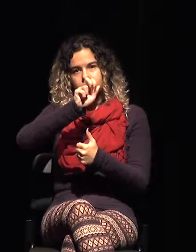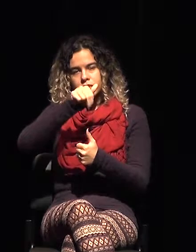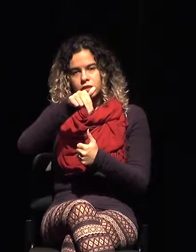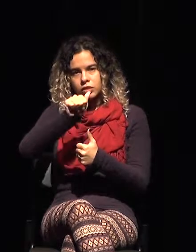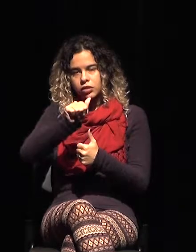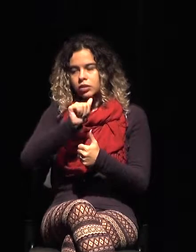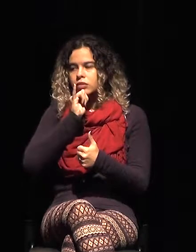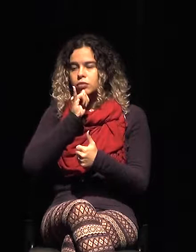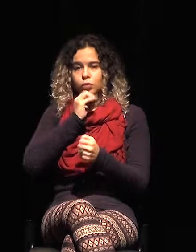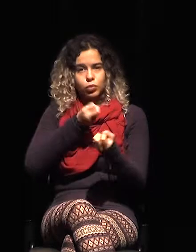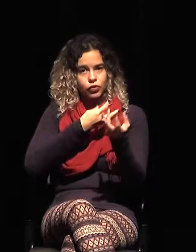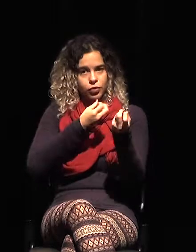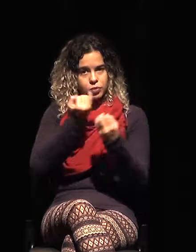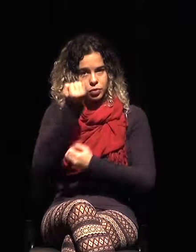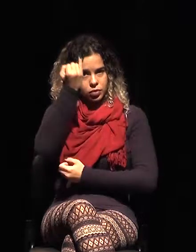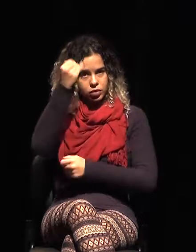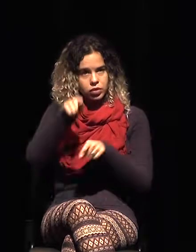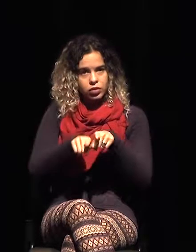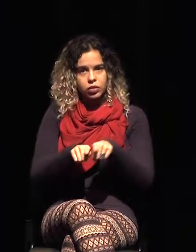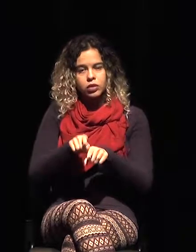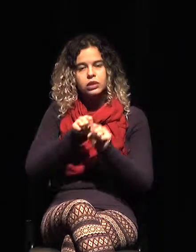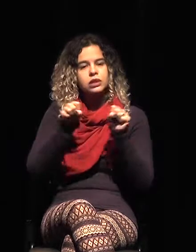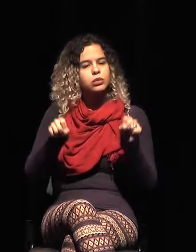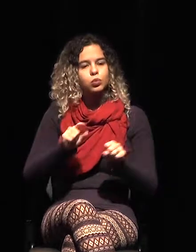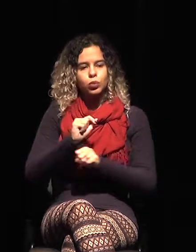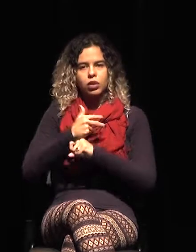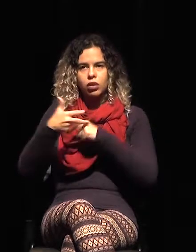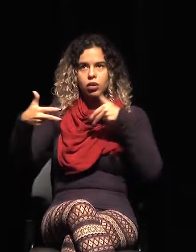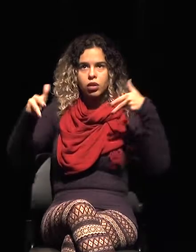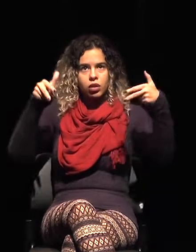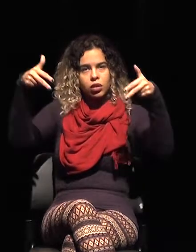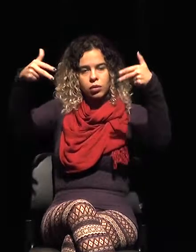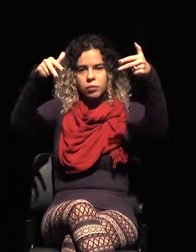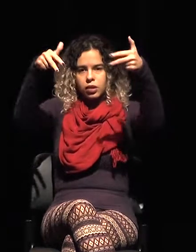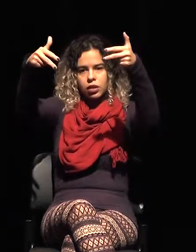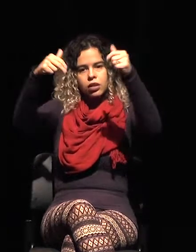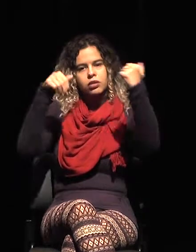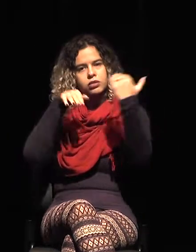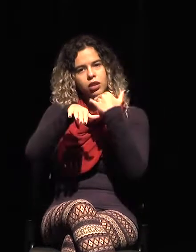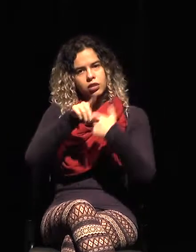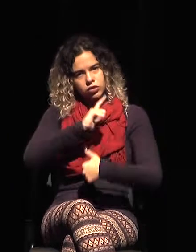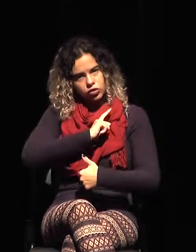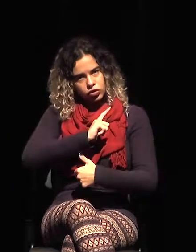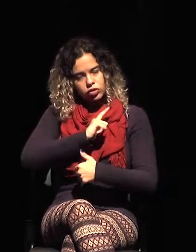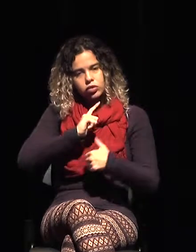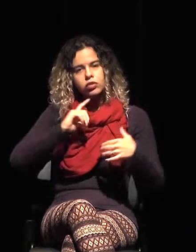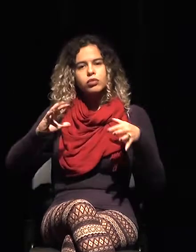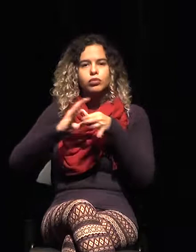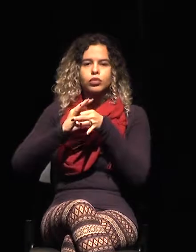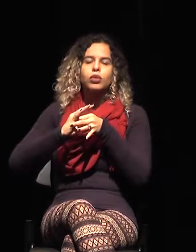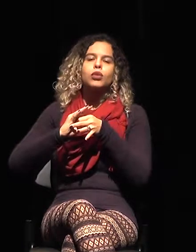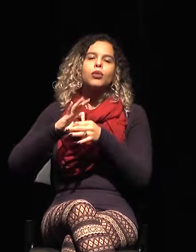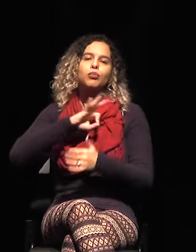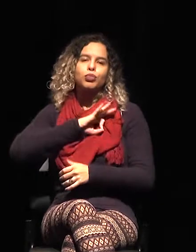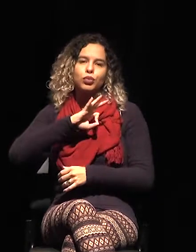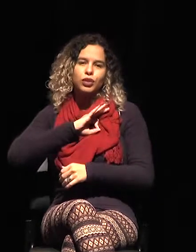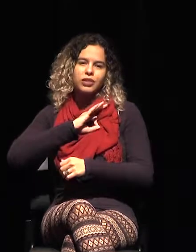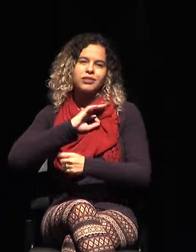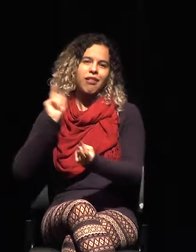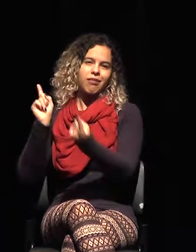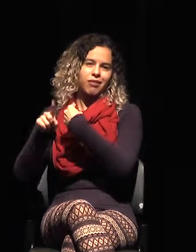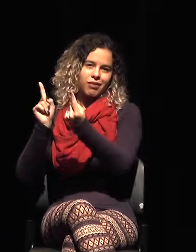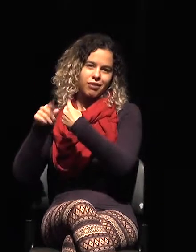importante. el sistema de cámaras, cámaras que están en todas las carreteras. Cualquier información a través de la